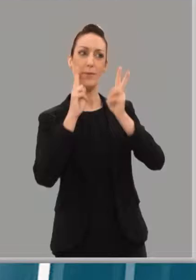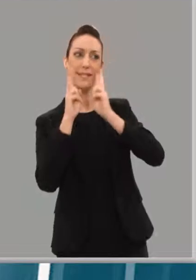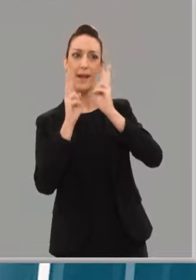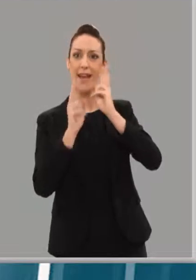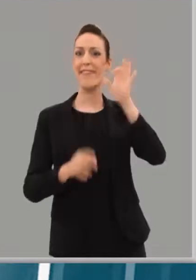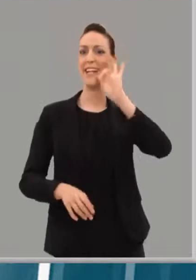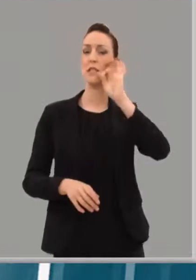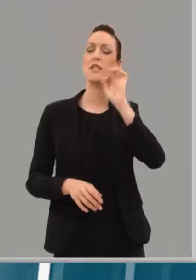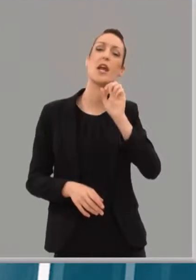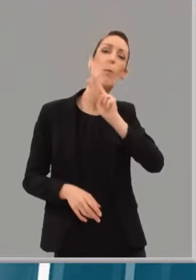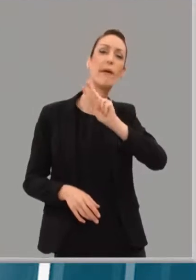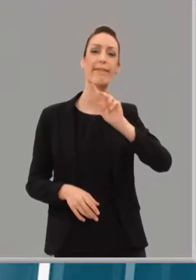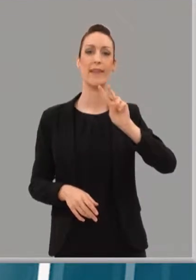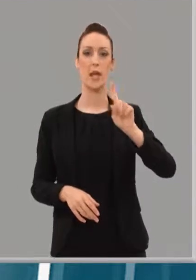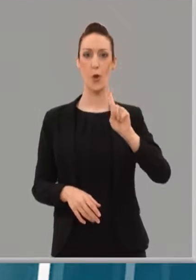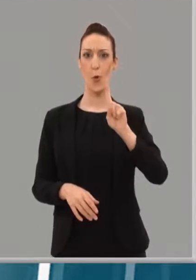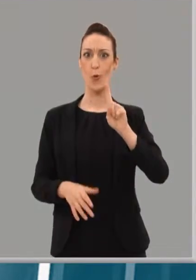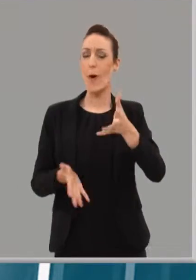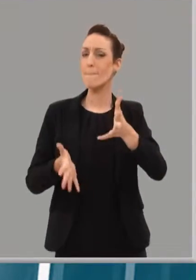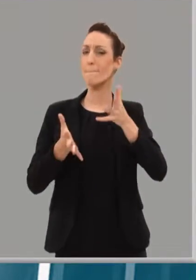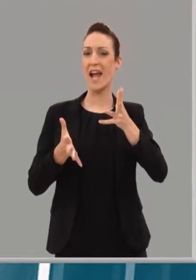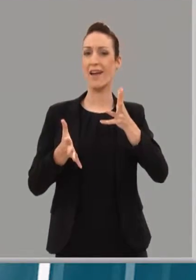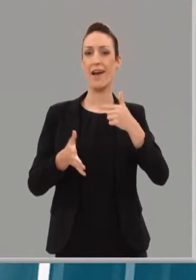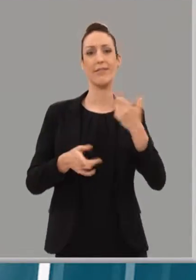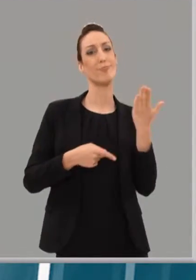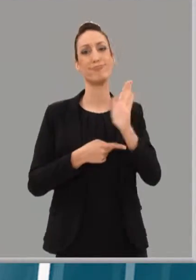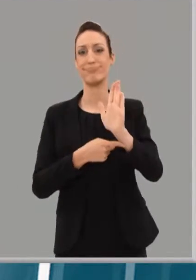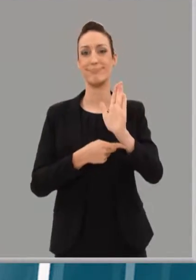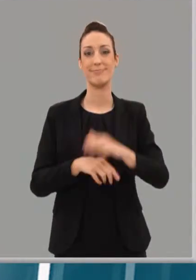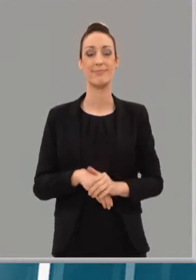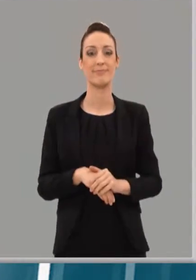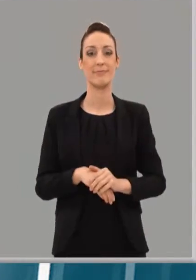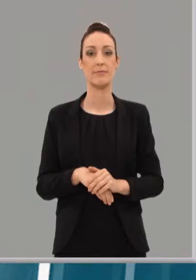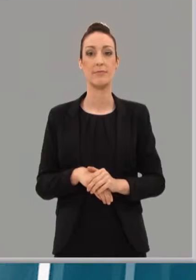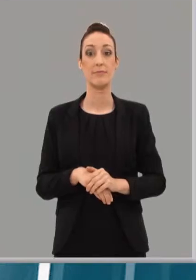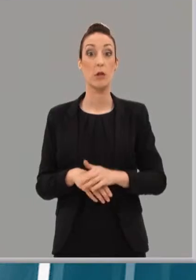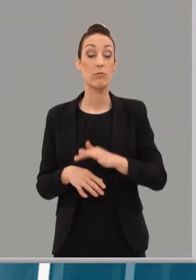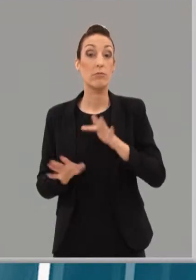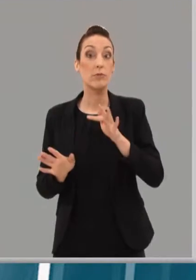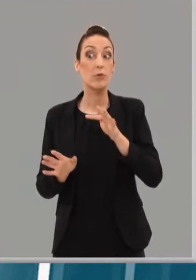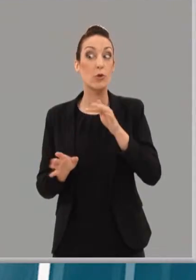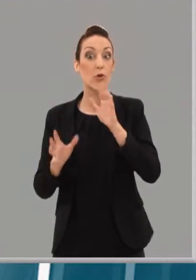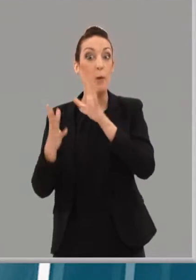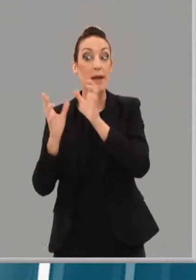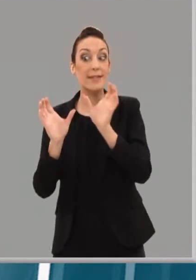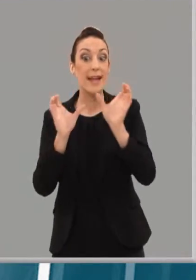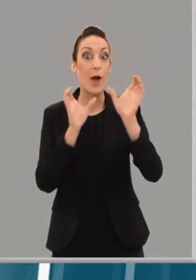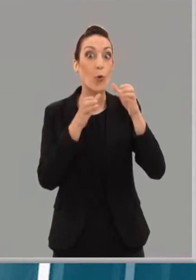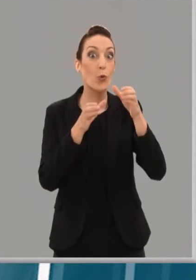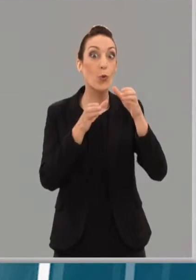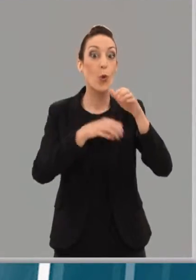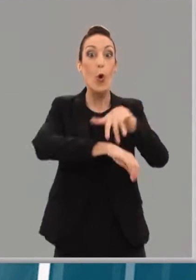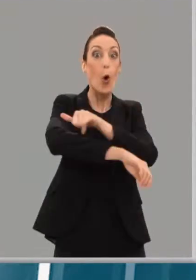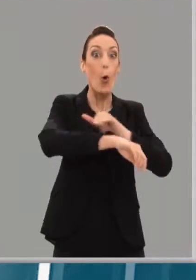XXI es el siglo de las mujeres y me encanta representarlo. De momento habrá que seguir esperando para conocer cómo se conformará el nuevo